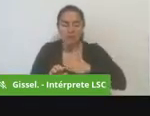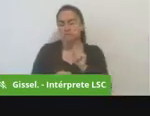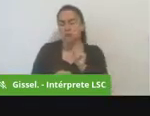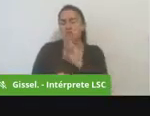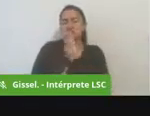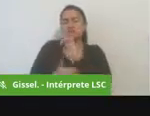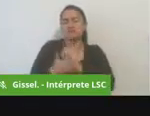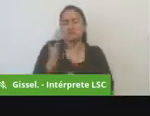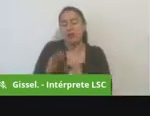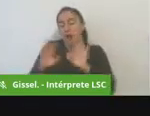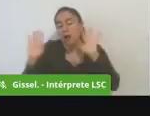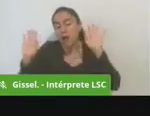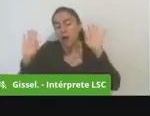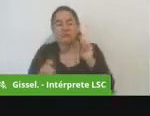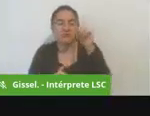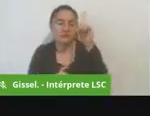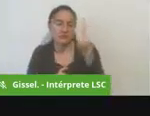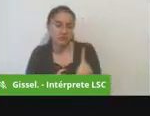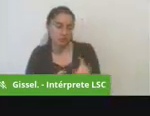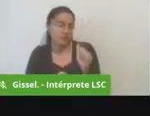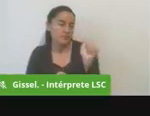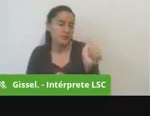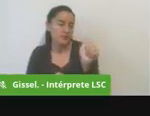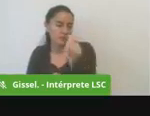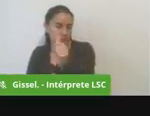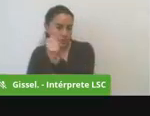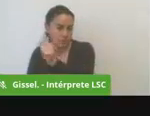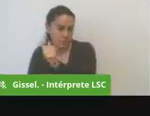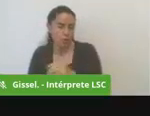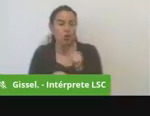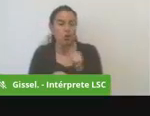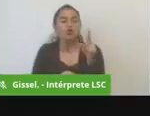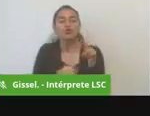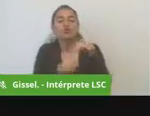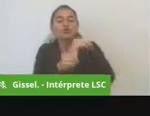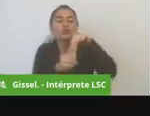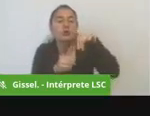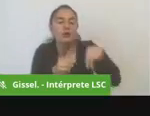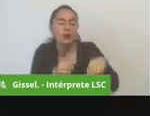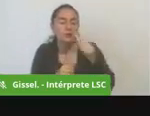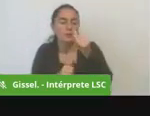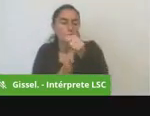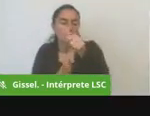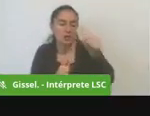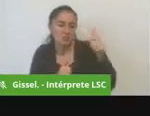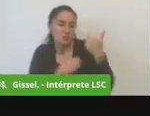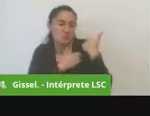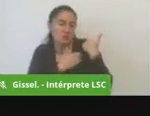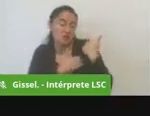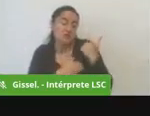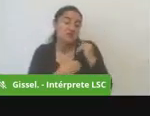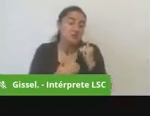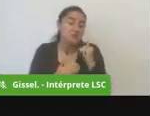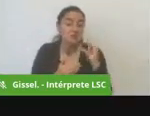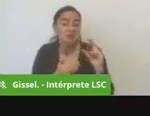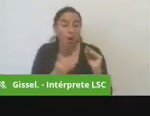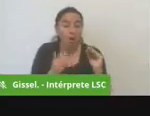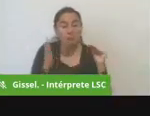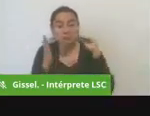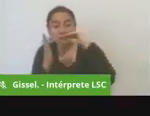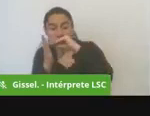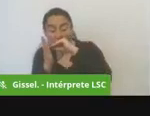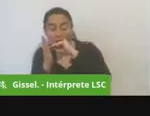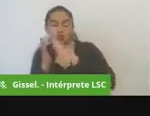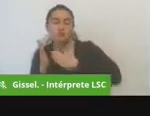decisión que ustedes como ciudadanos van a tomar si ustedes ponen su